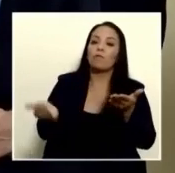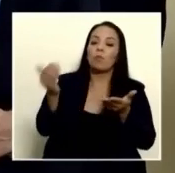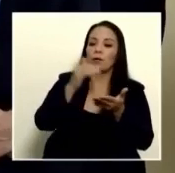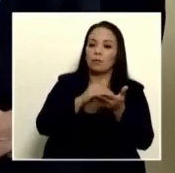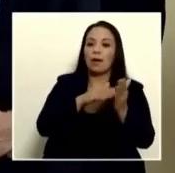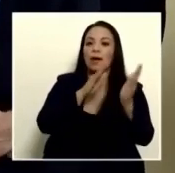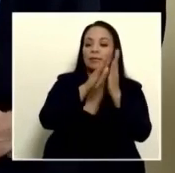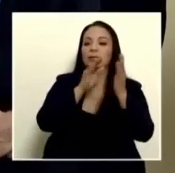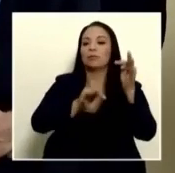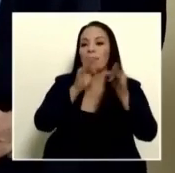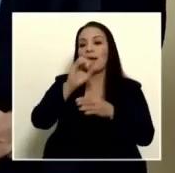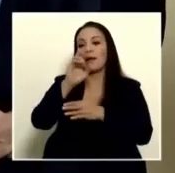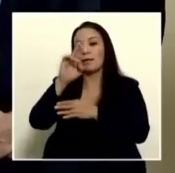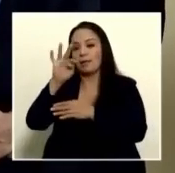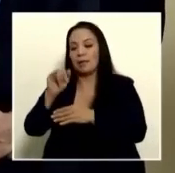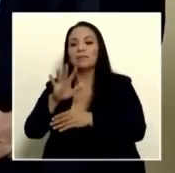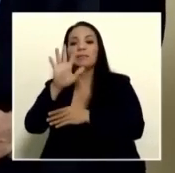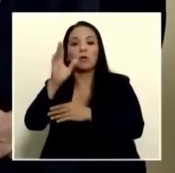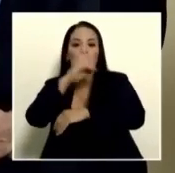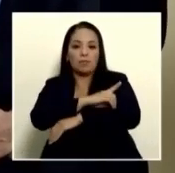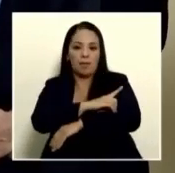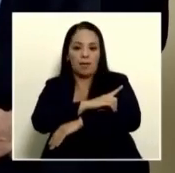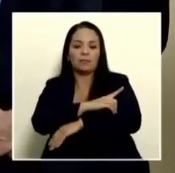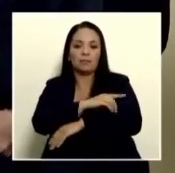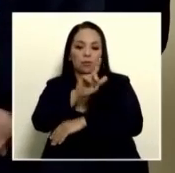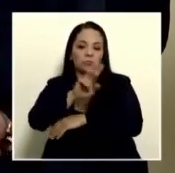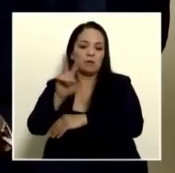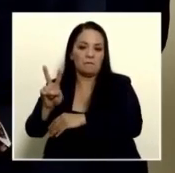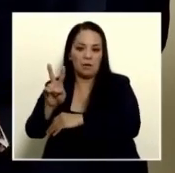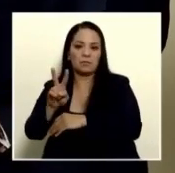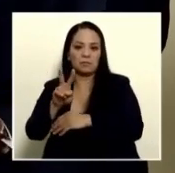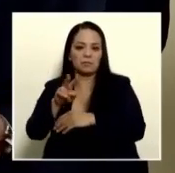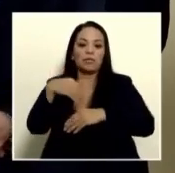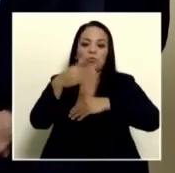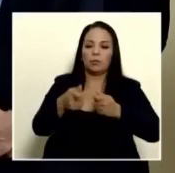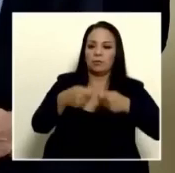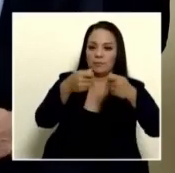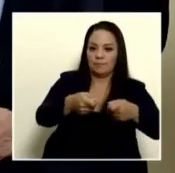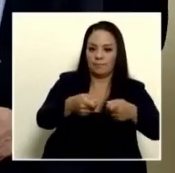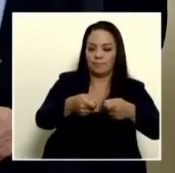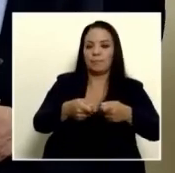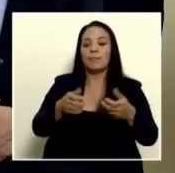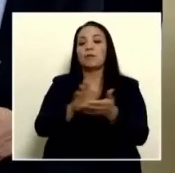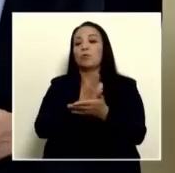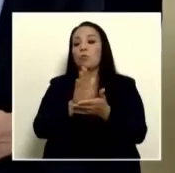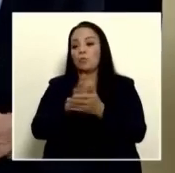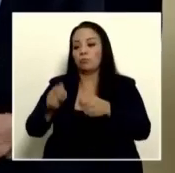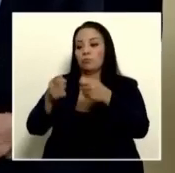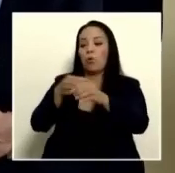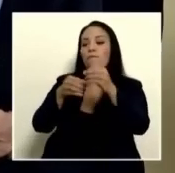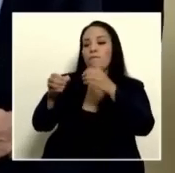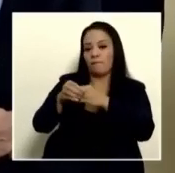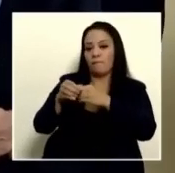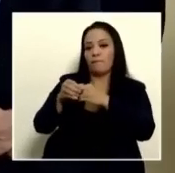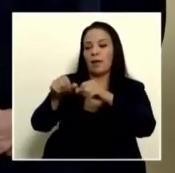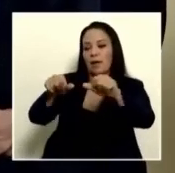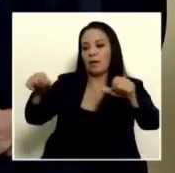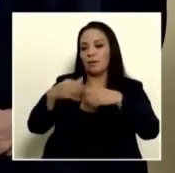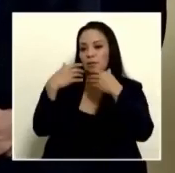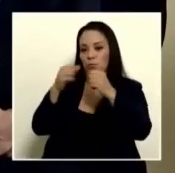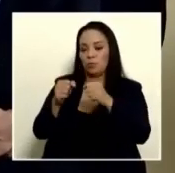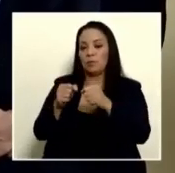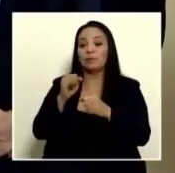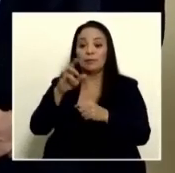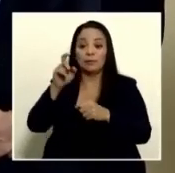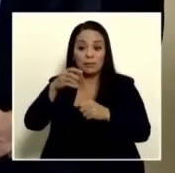Tribunal de Cartera dentro de los cinco días hábiles de la notificación. El recurso podrá ser interpuesto en la oficina del área de salud y de ser necesario la